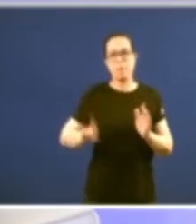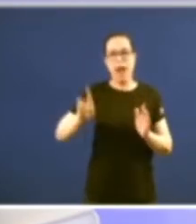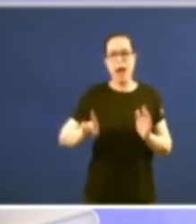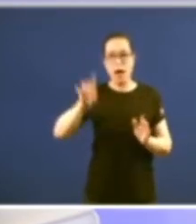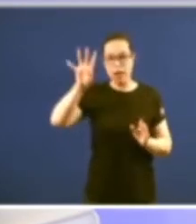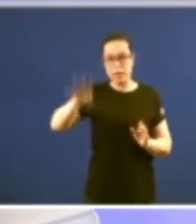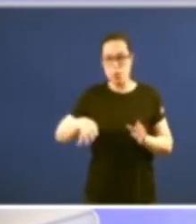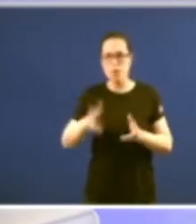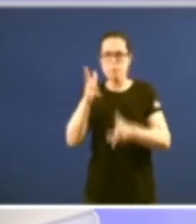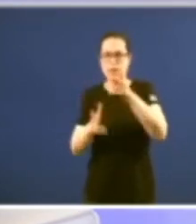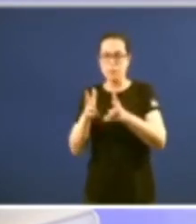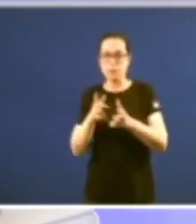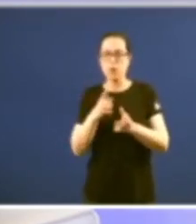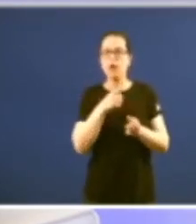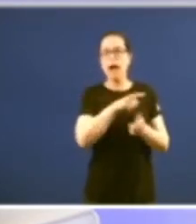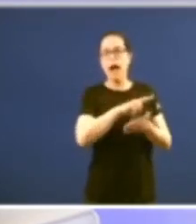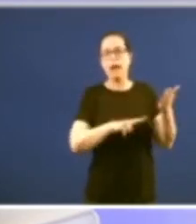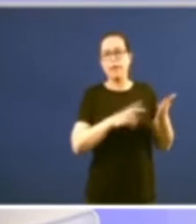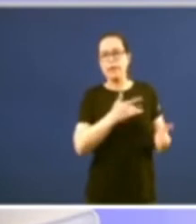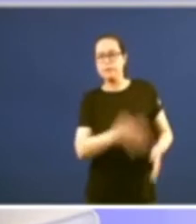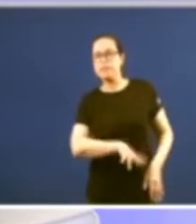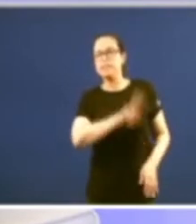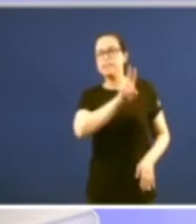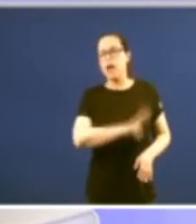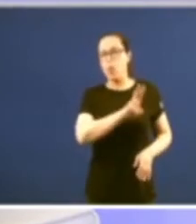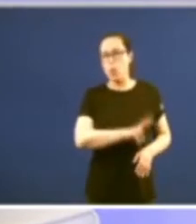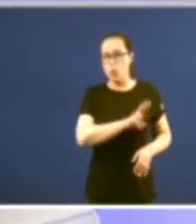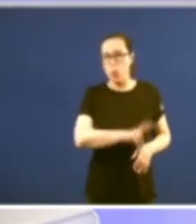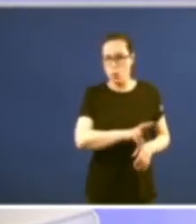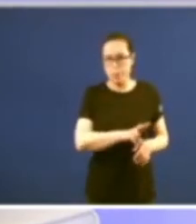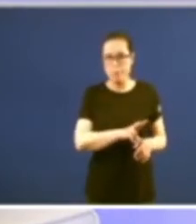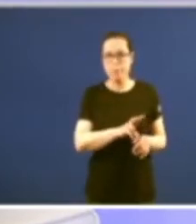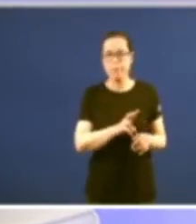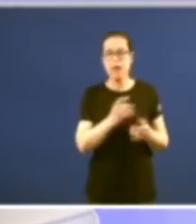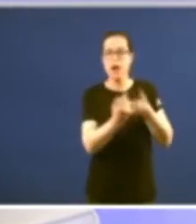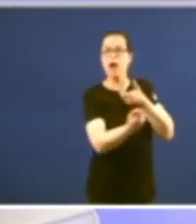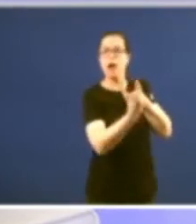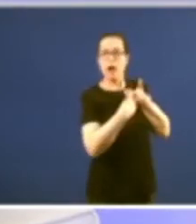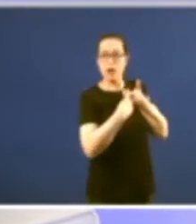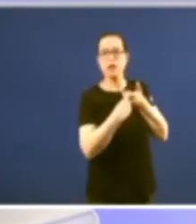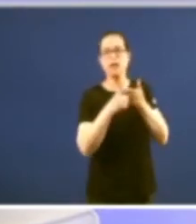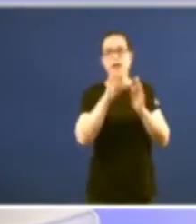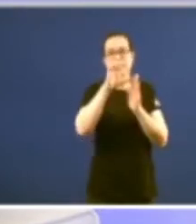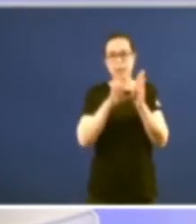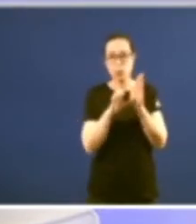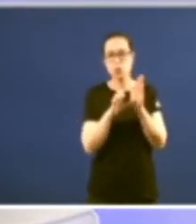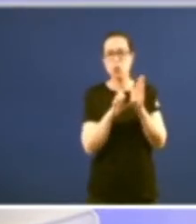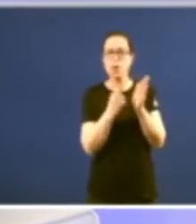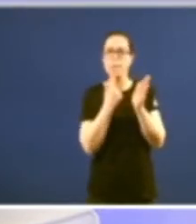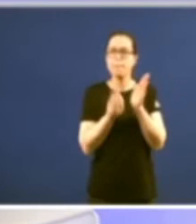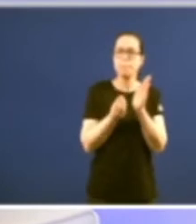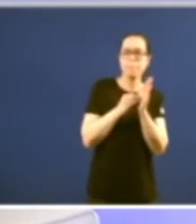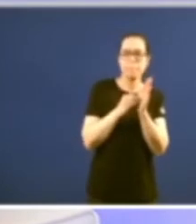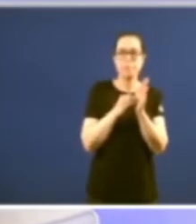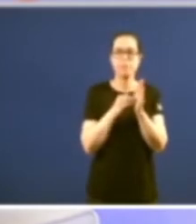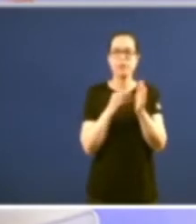Galicia un estatuto de segunda sacando non queda máis remedio un estatuto de segunda se mete no estatuto se incluen no estatuto unha